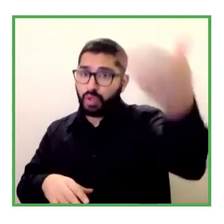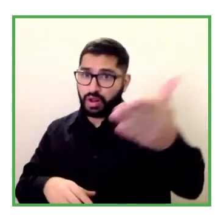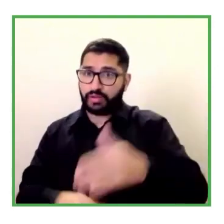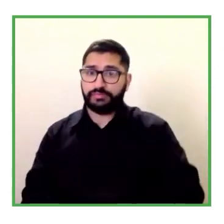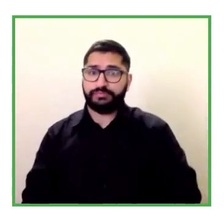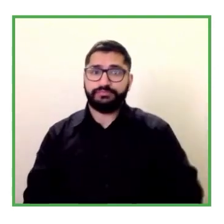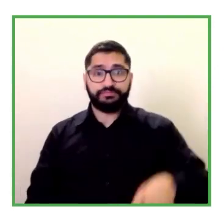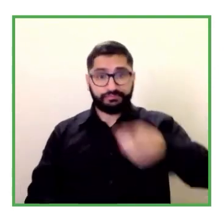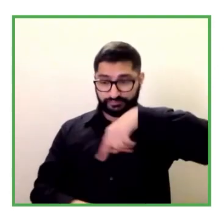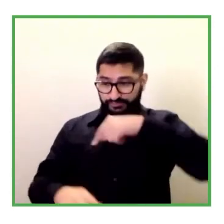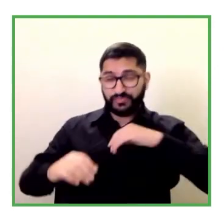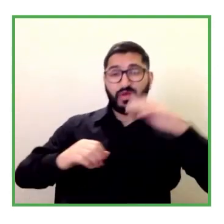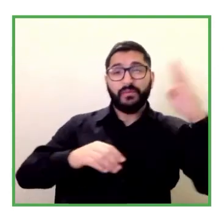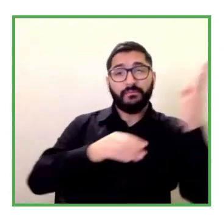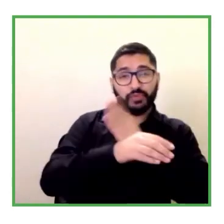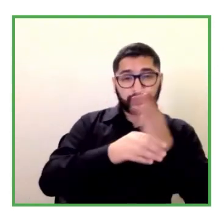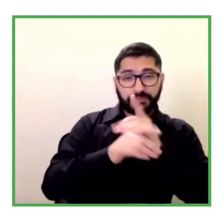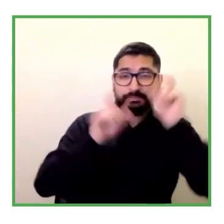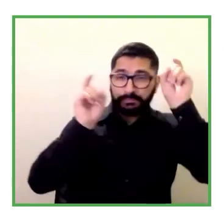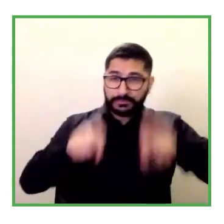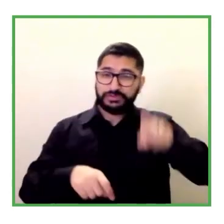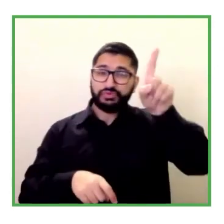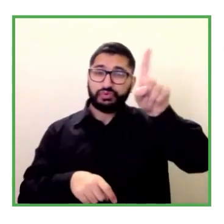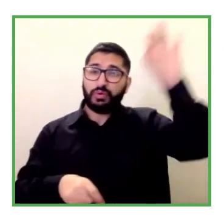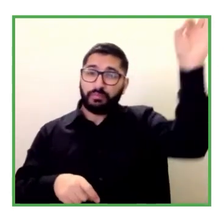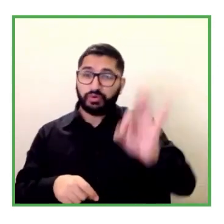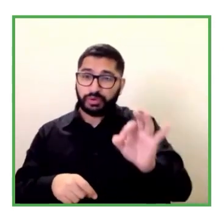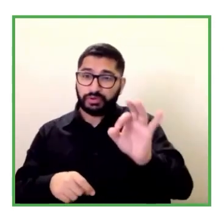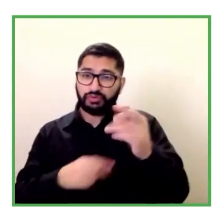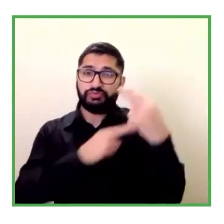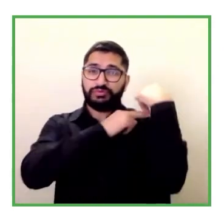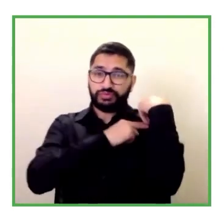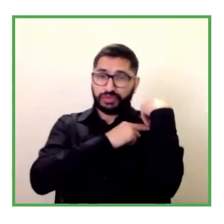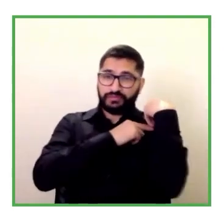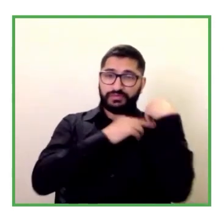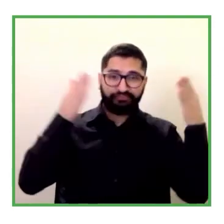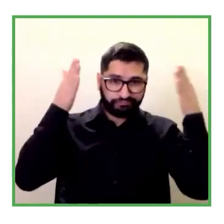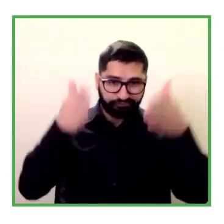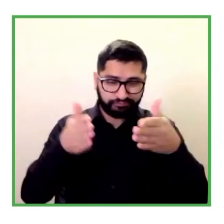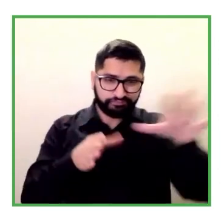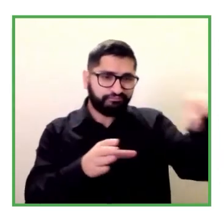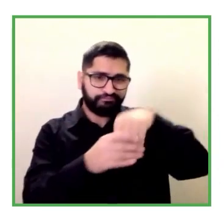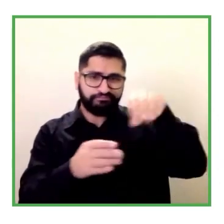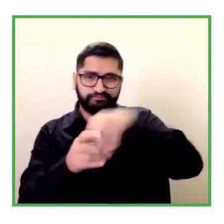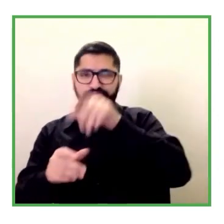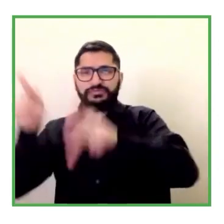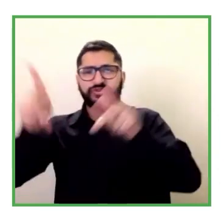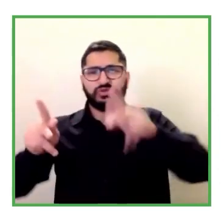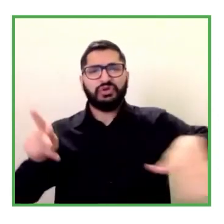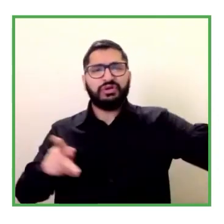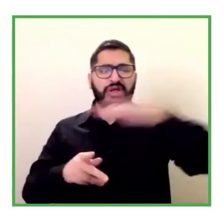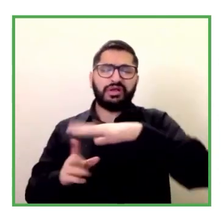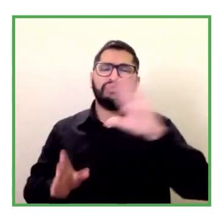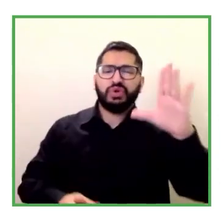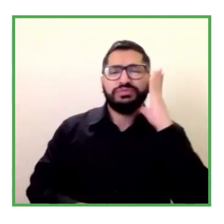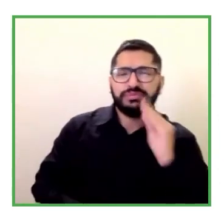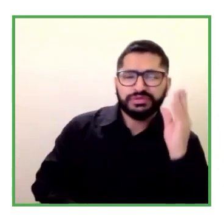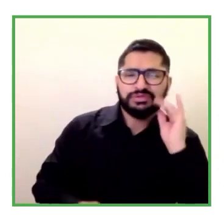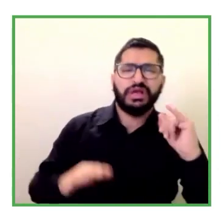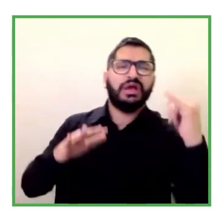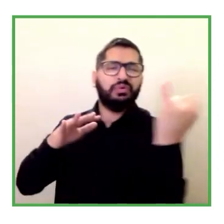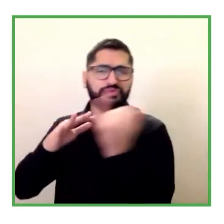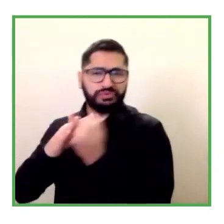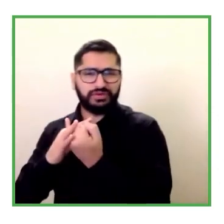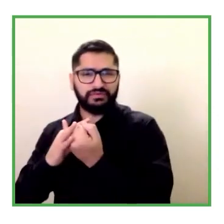consideración de tener una persona experta en inclusión y estamos tratando de definir cuáles son las competencias laborales que tiene que tener esta